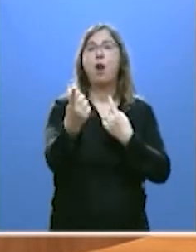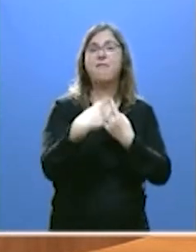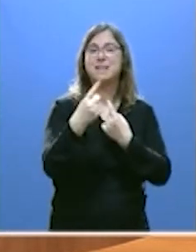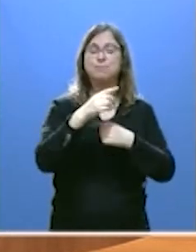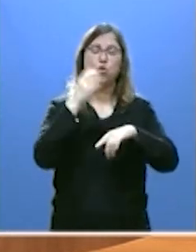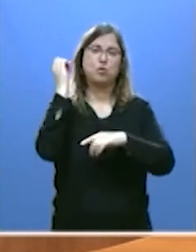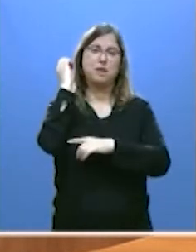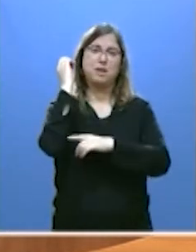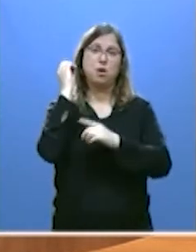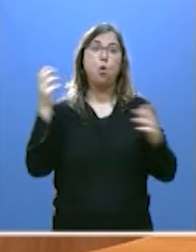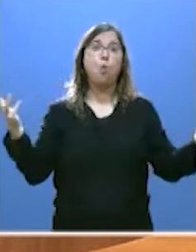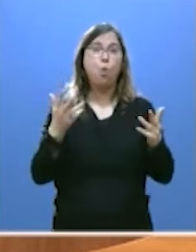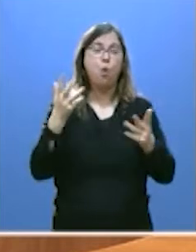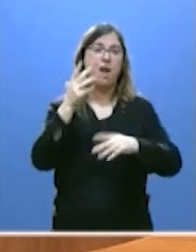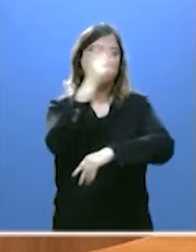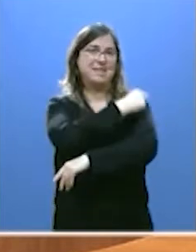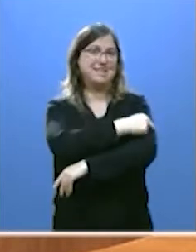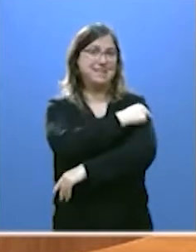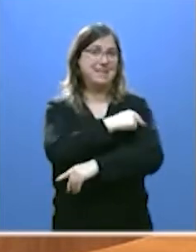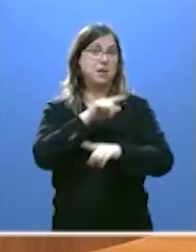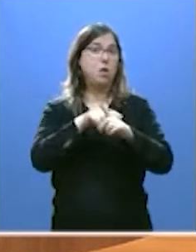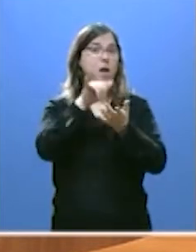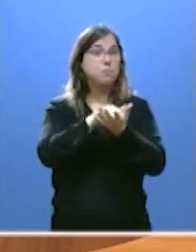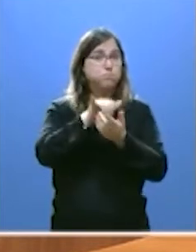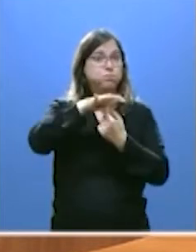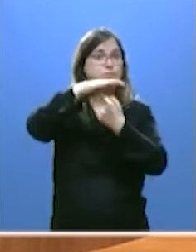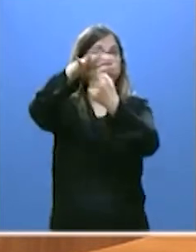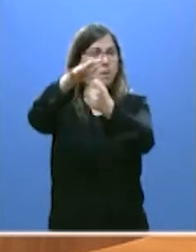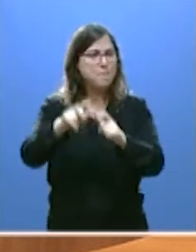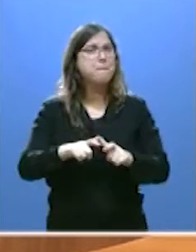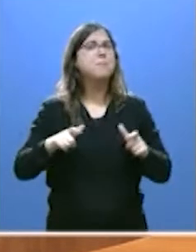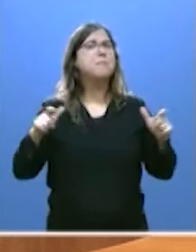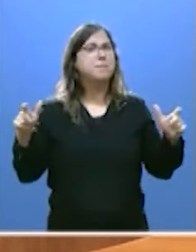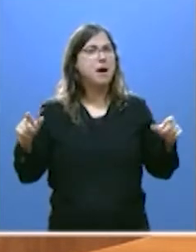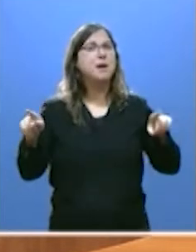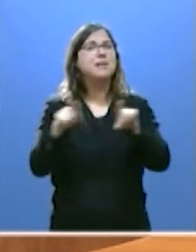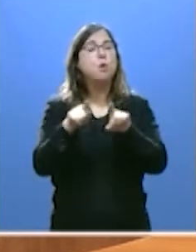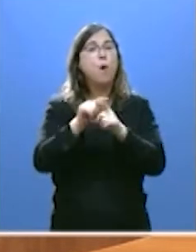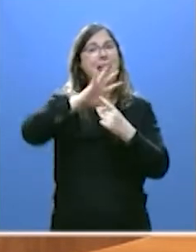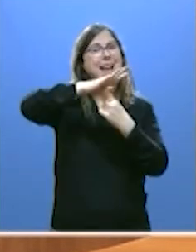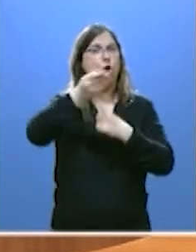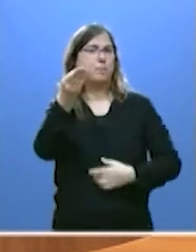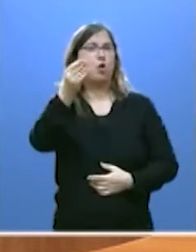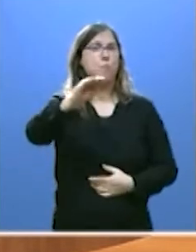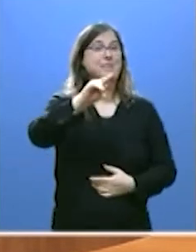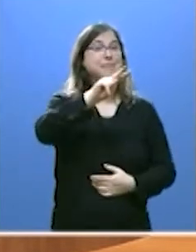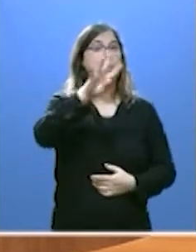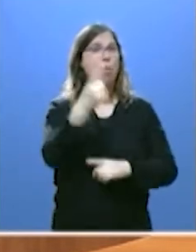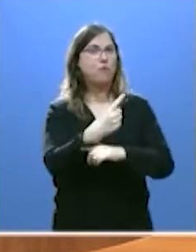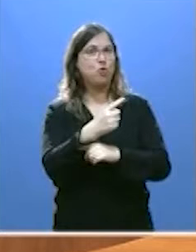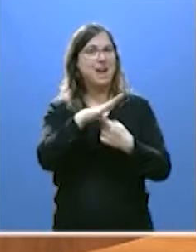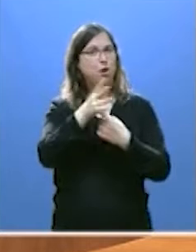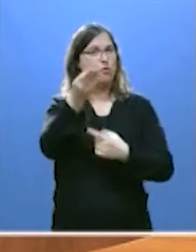sanitario urgente, ampliando el servicio aéreo, que no es un tema menor, con un nuevo helicóptero 24 horas,